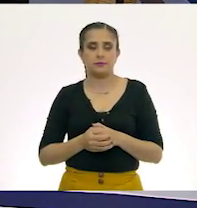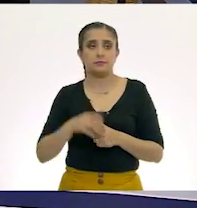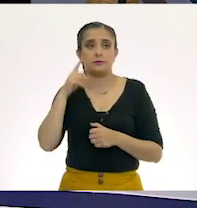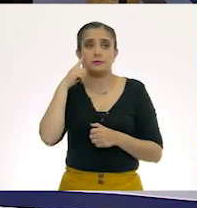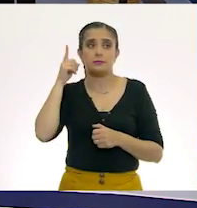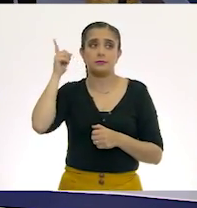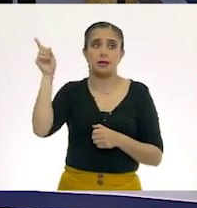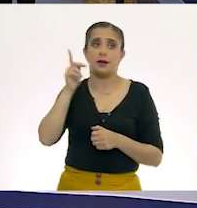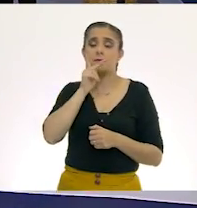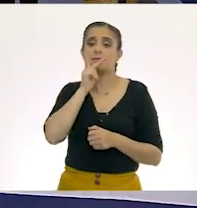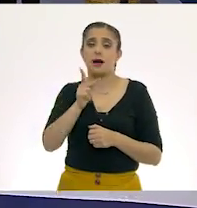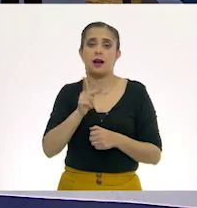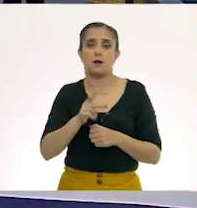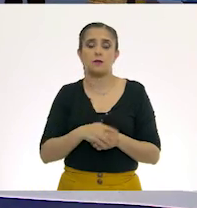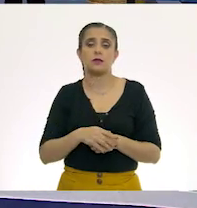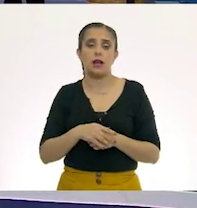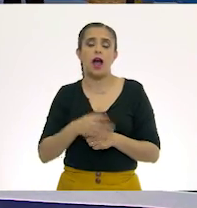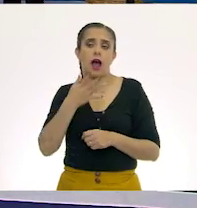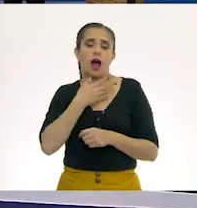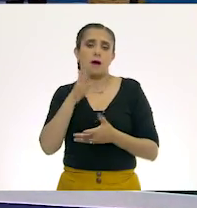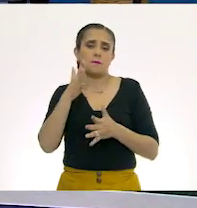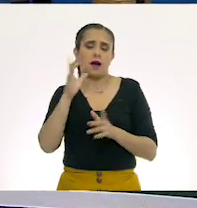Sí, pero tiene mucha relación.